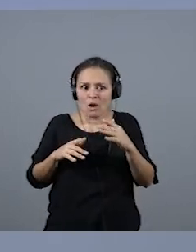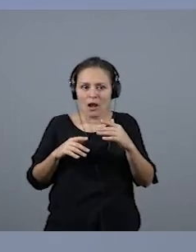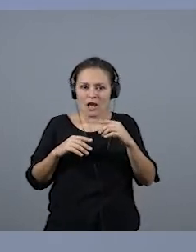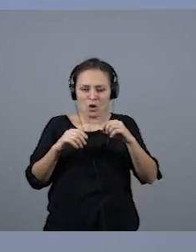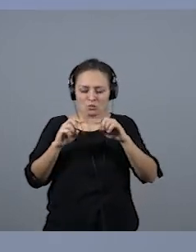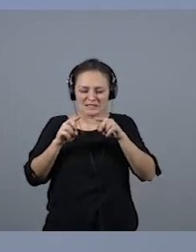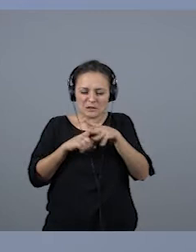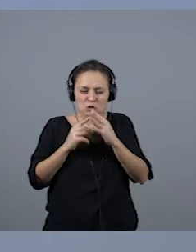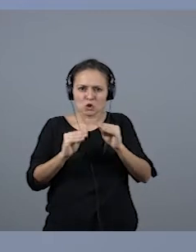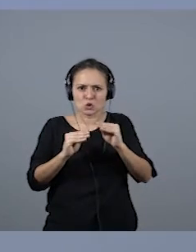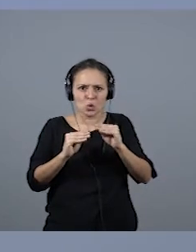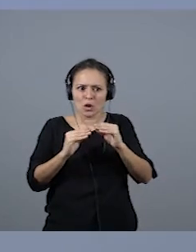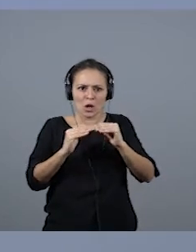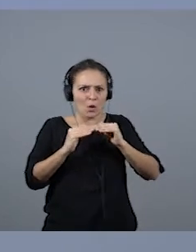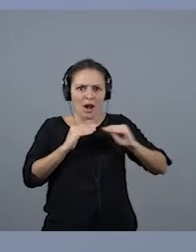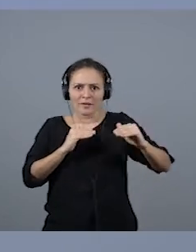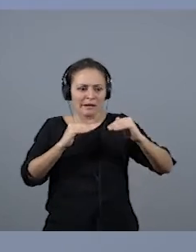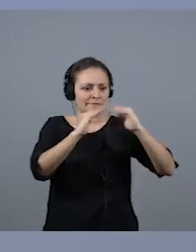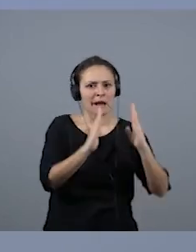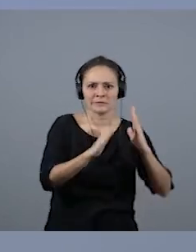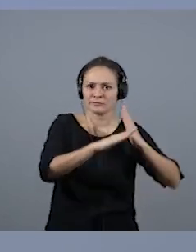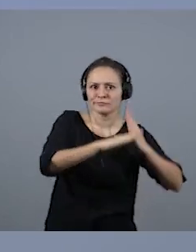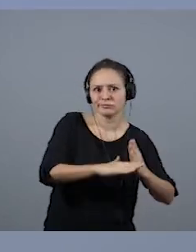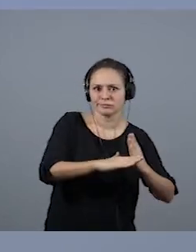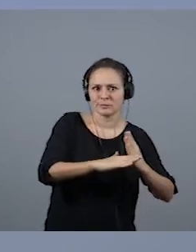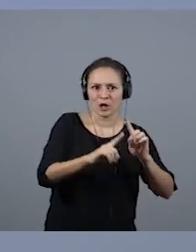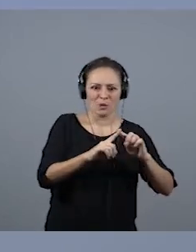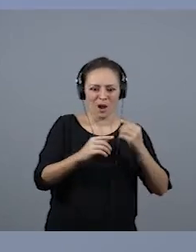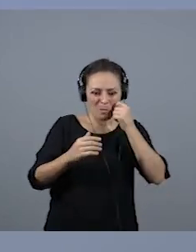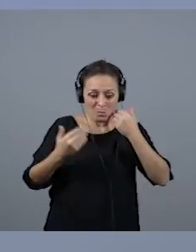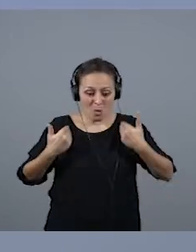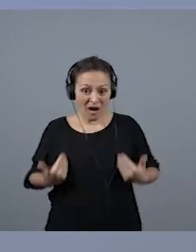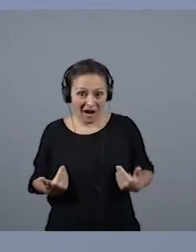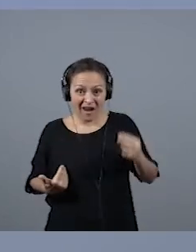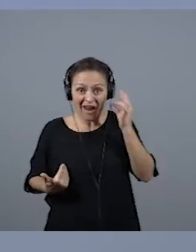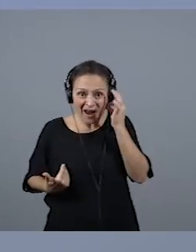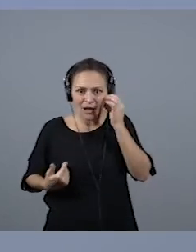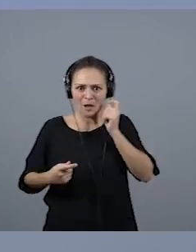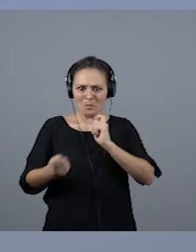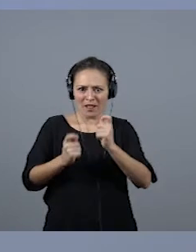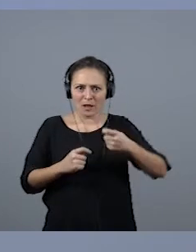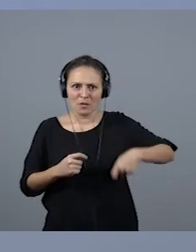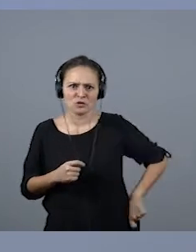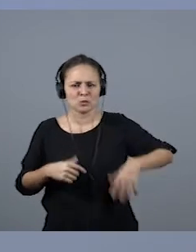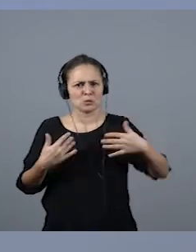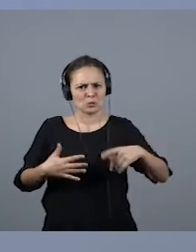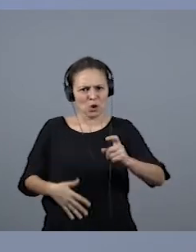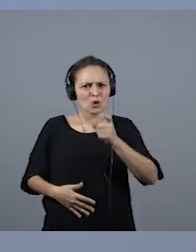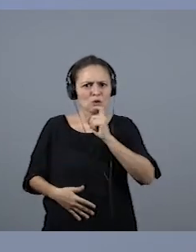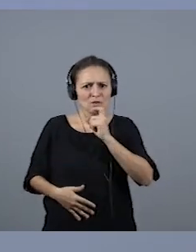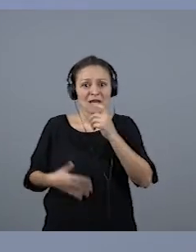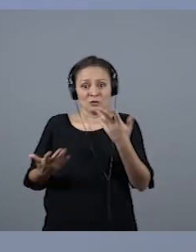o sea, en un mundo en el que salir adelante como mujer periodista era muy complicado. Ellas supieron